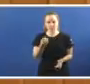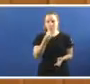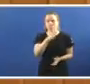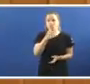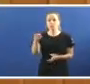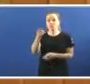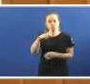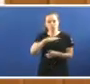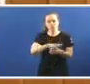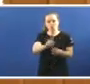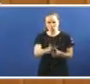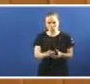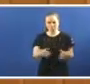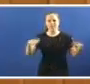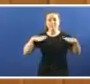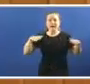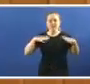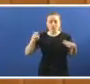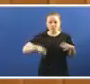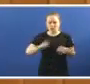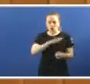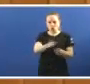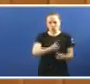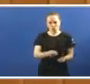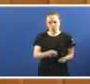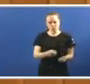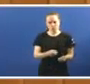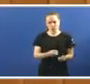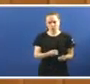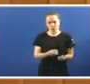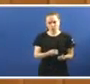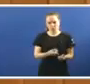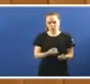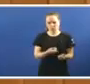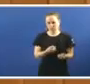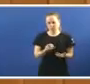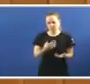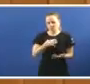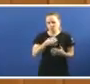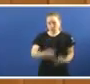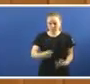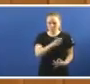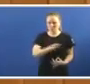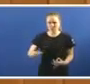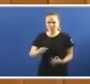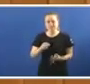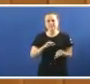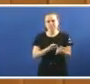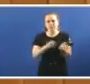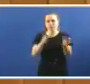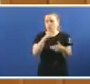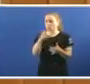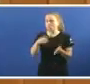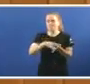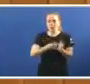cubren As vacacións dos profesionais É indignante que a xente non teña os mesmos servicios sanitarios Simplemente porque vostedes non teñen un plan